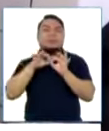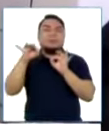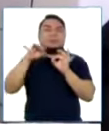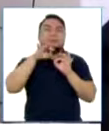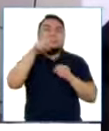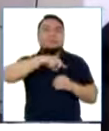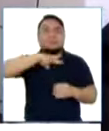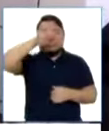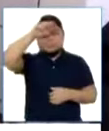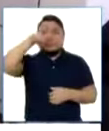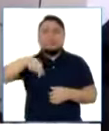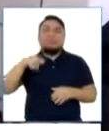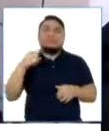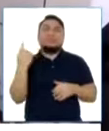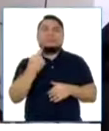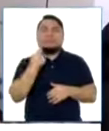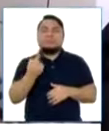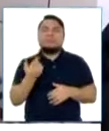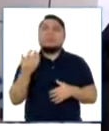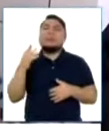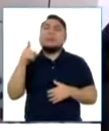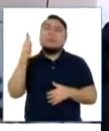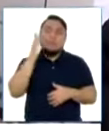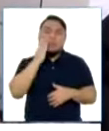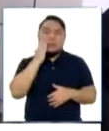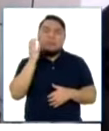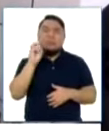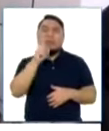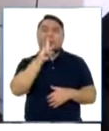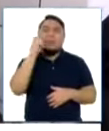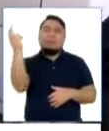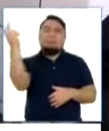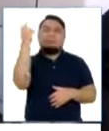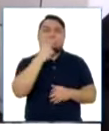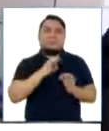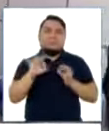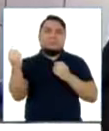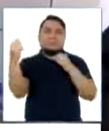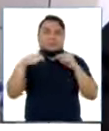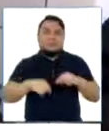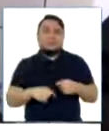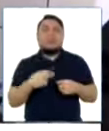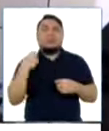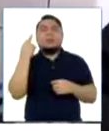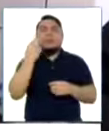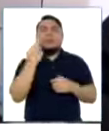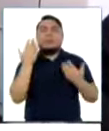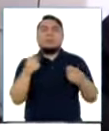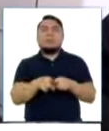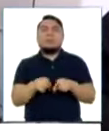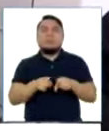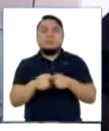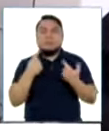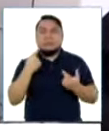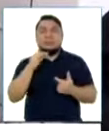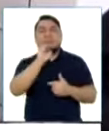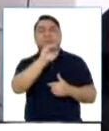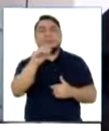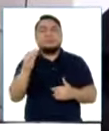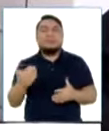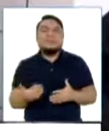regiones del país que solo viene con la mamá o el papá. Y es por ello que necesitamos y también hacemos una